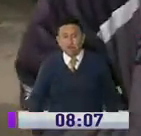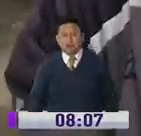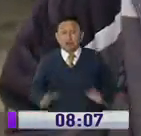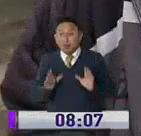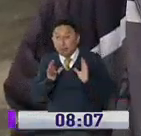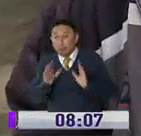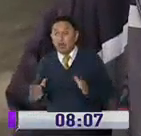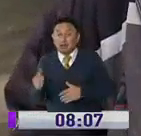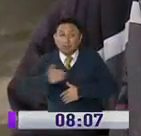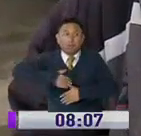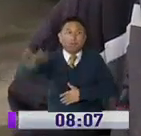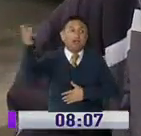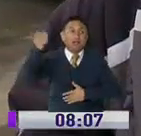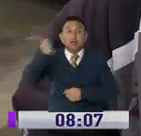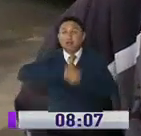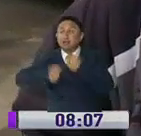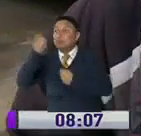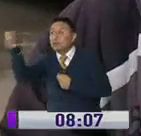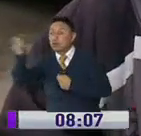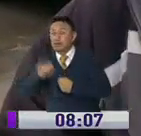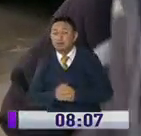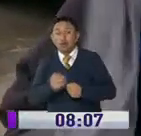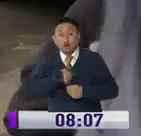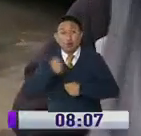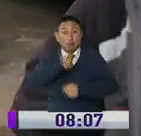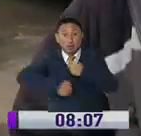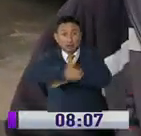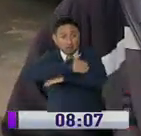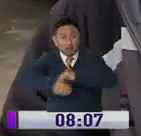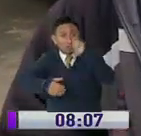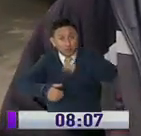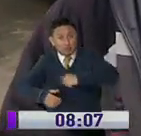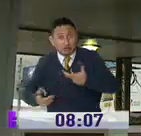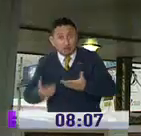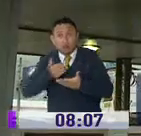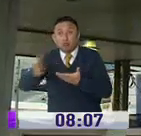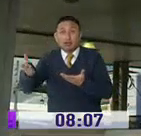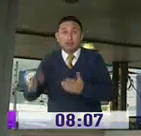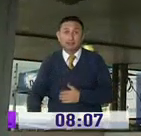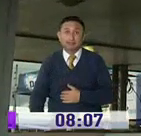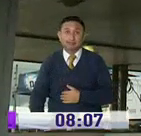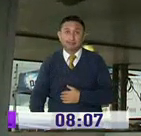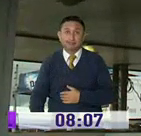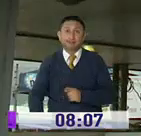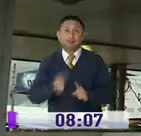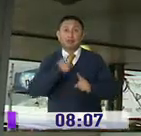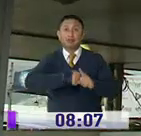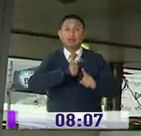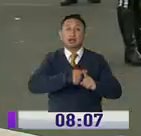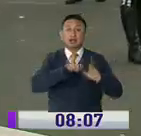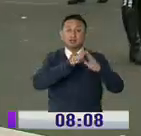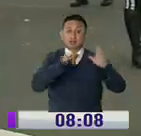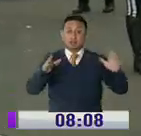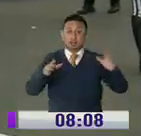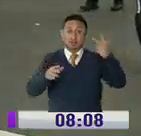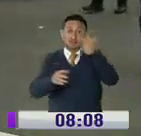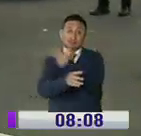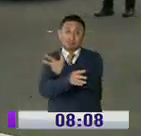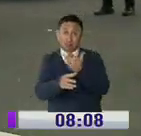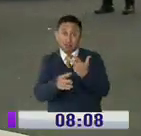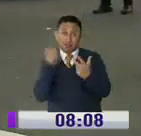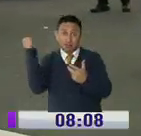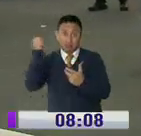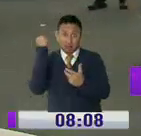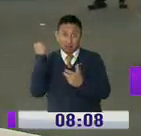Nos empujan, nos mandan. Estamos vendiendo por así. Yo también soy un vendedor de la calle loca que nos desalojaron. Mientras en el mercado mayorista, durante estas tres semanas de